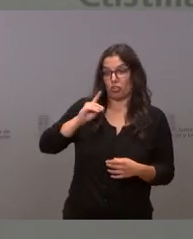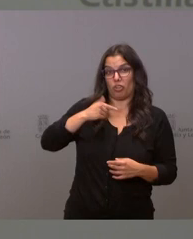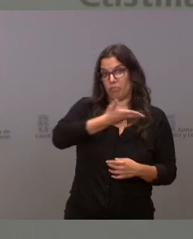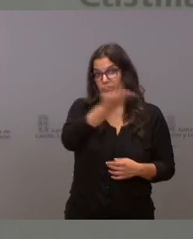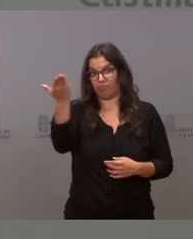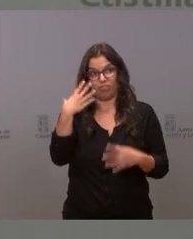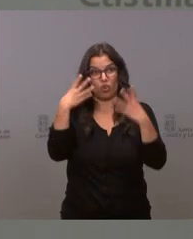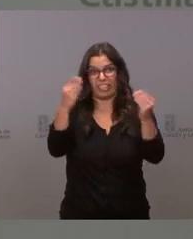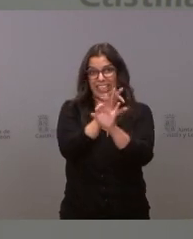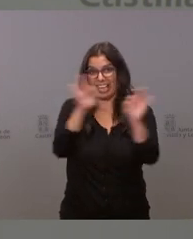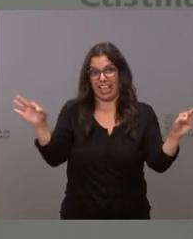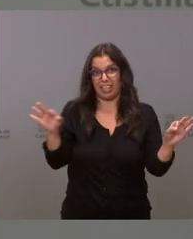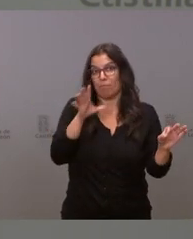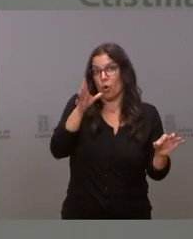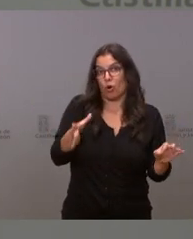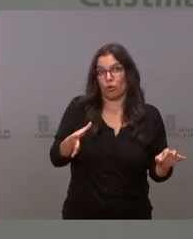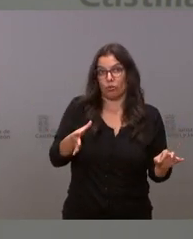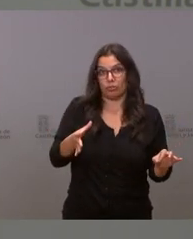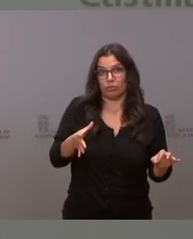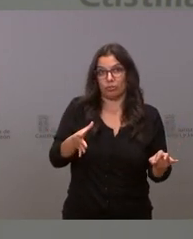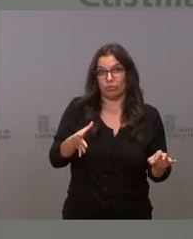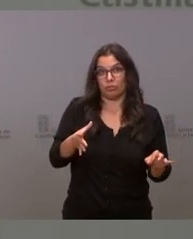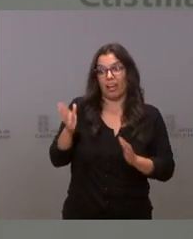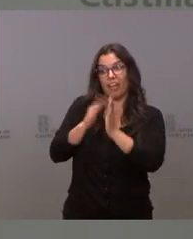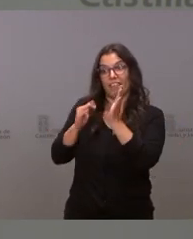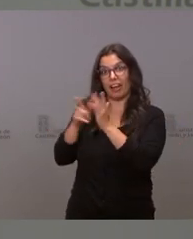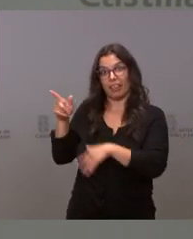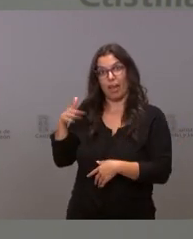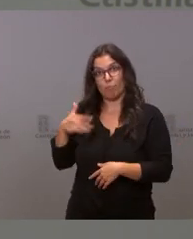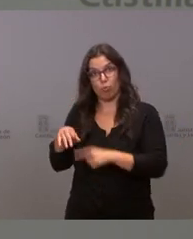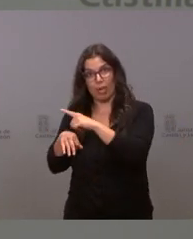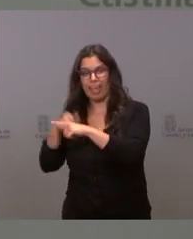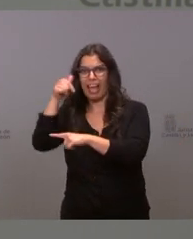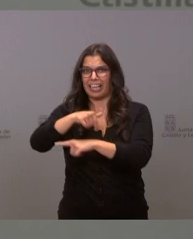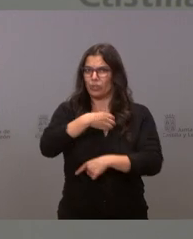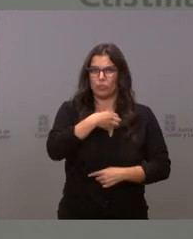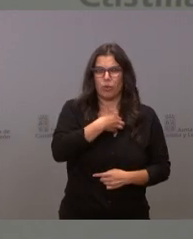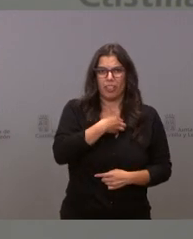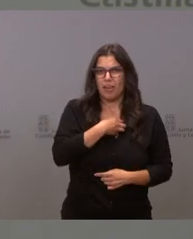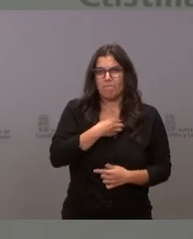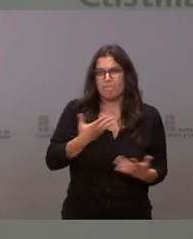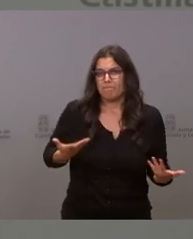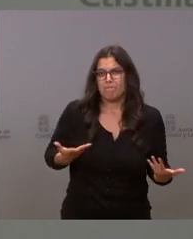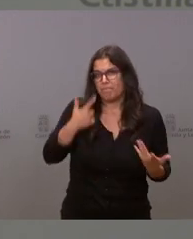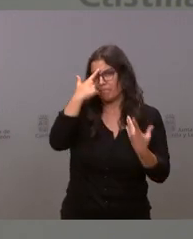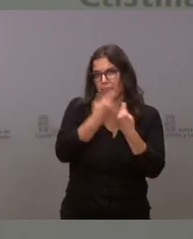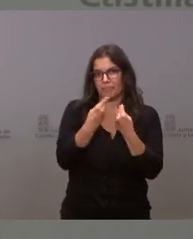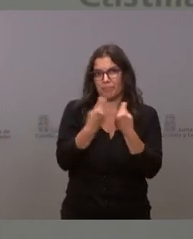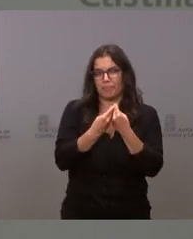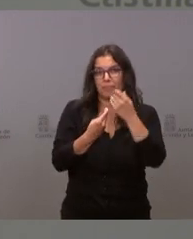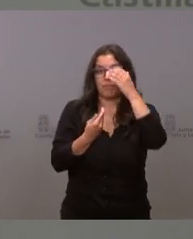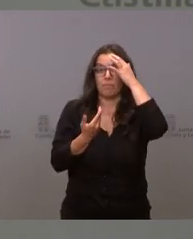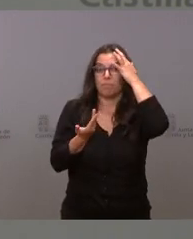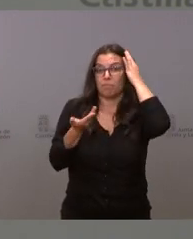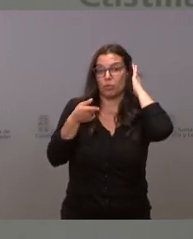ciudadano normal porque es posible una cosa en Valencia que no es posible en esta comunidad pero